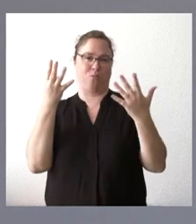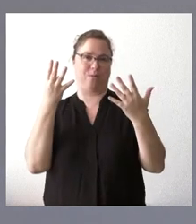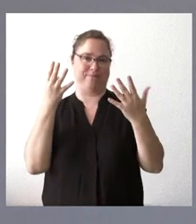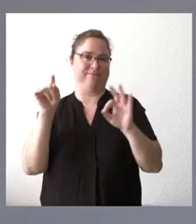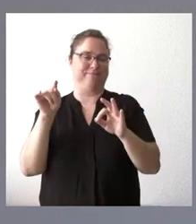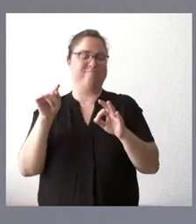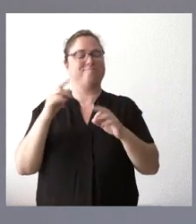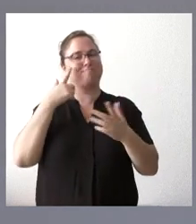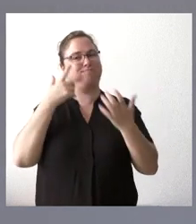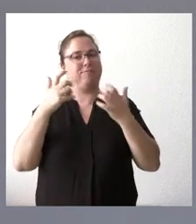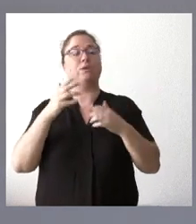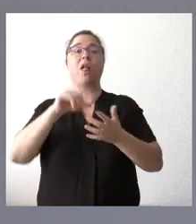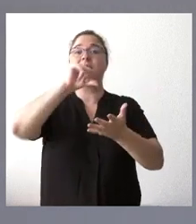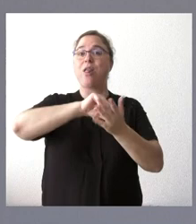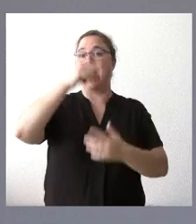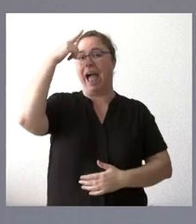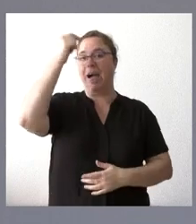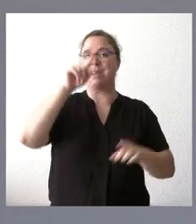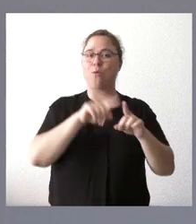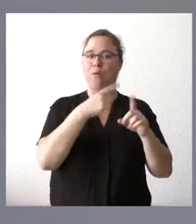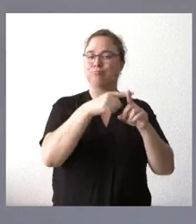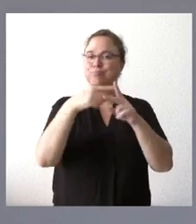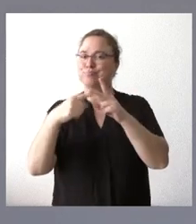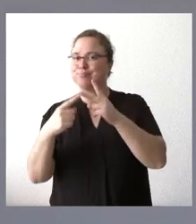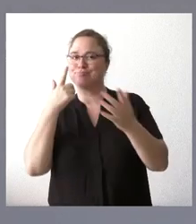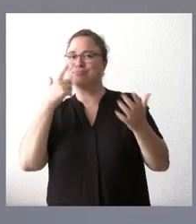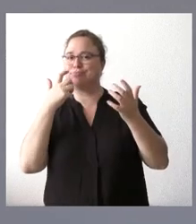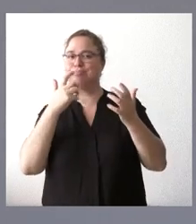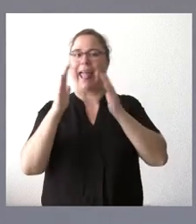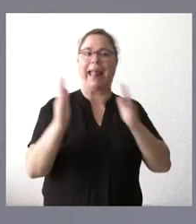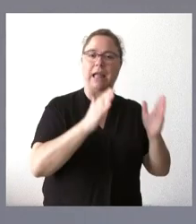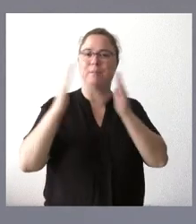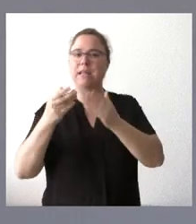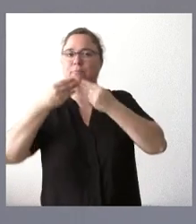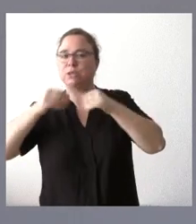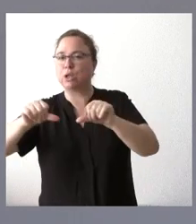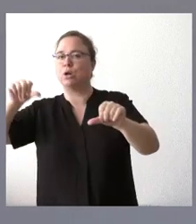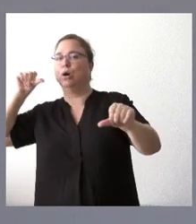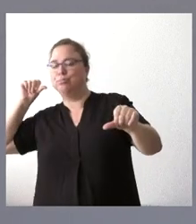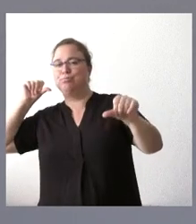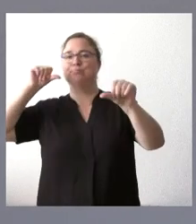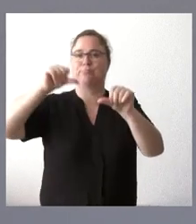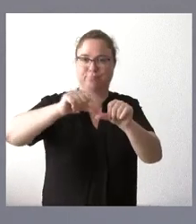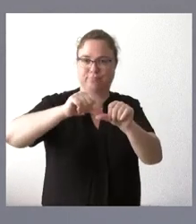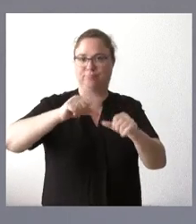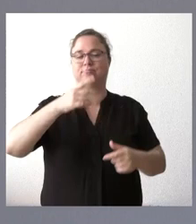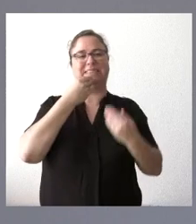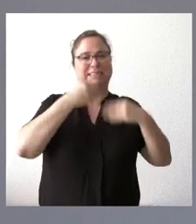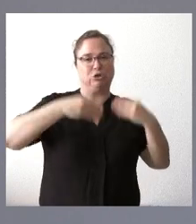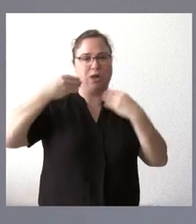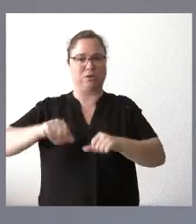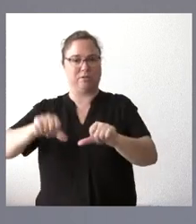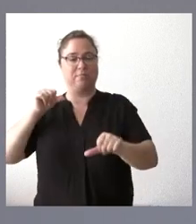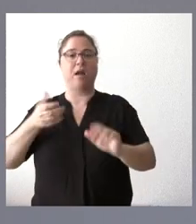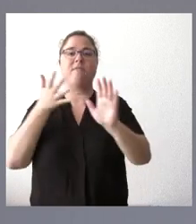tomando, en este caso, en la ciudad de Ávila elementos arquitectónicos de varias etapas de su ciclo histórico, de